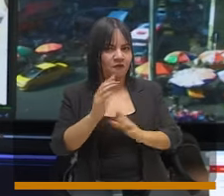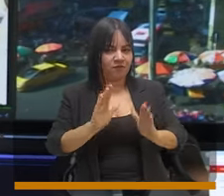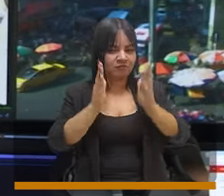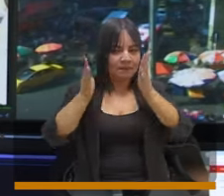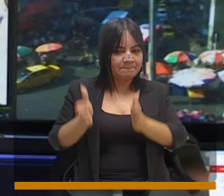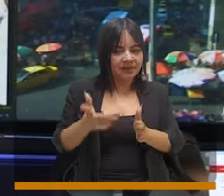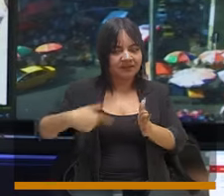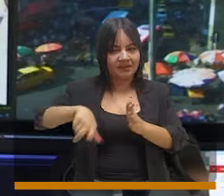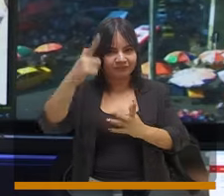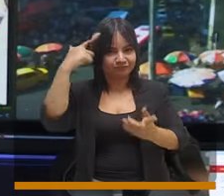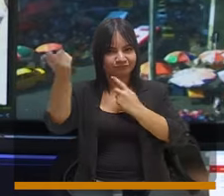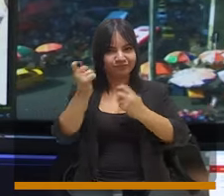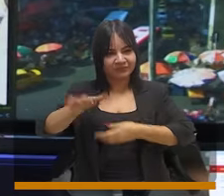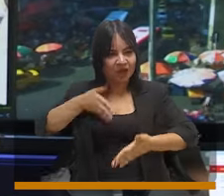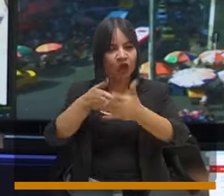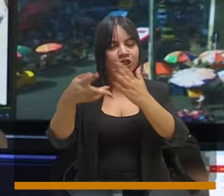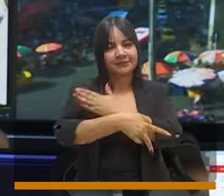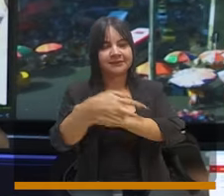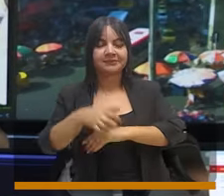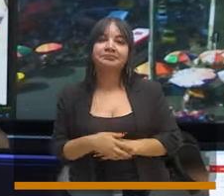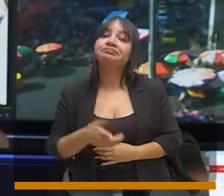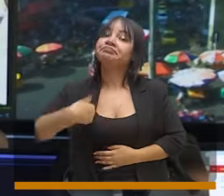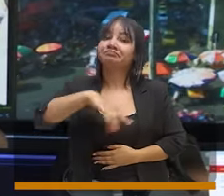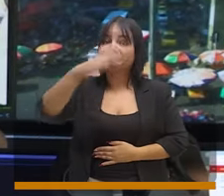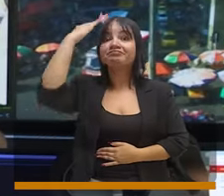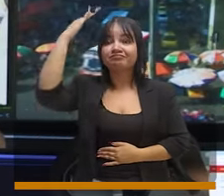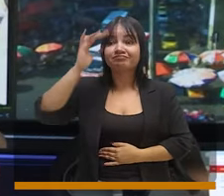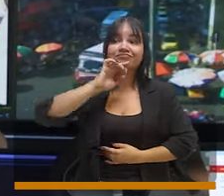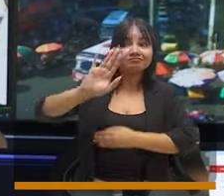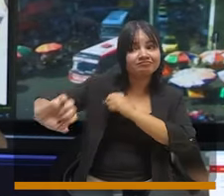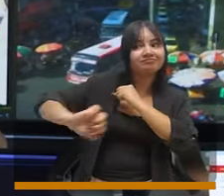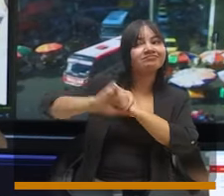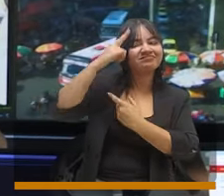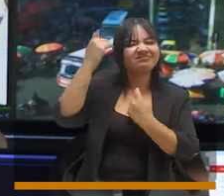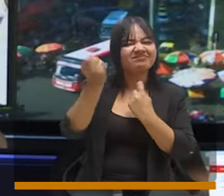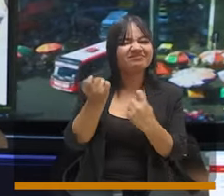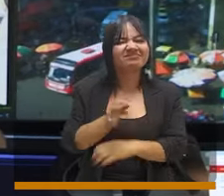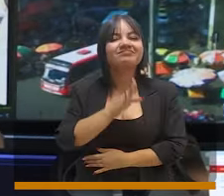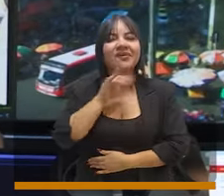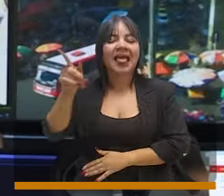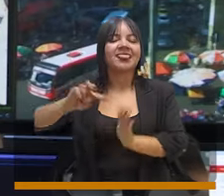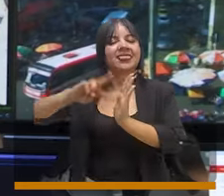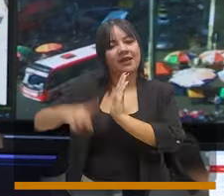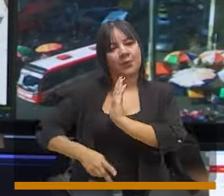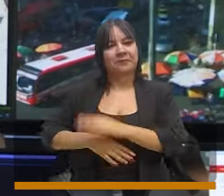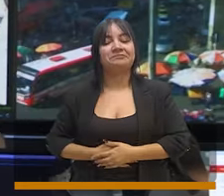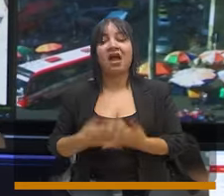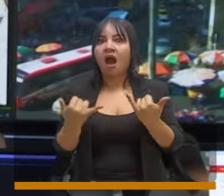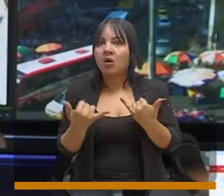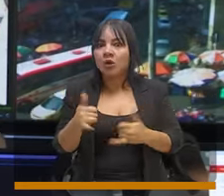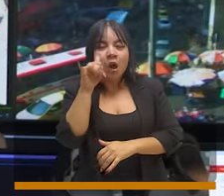fase en esta central estratégica contra el atraco. Sabemos que tenemos un aliado estratégico y es precisamente la tecnología.